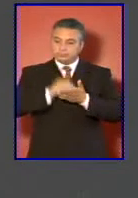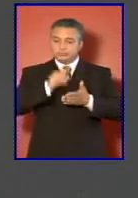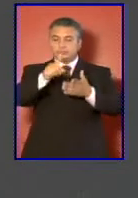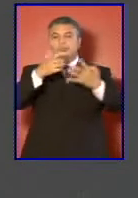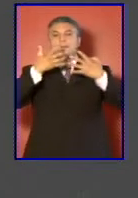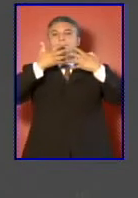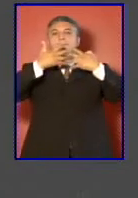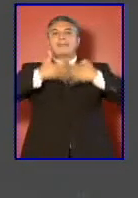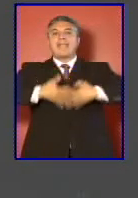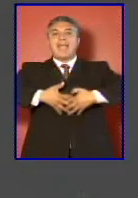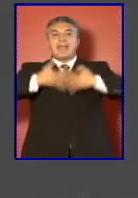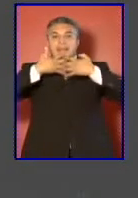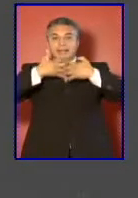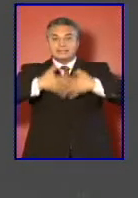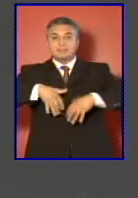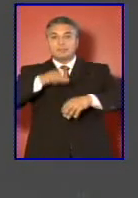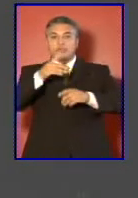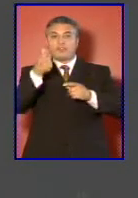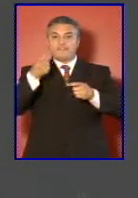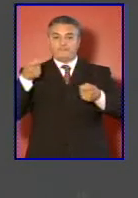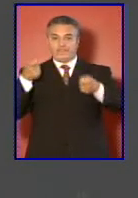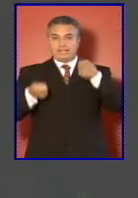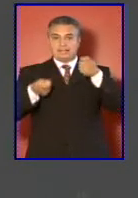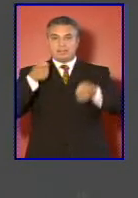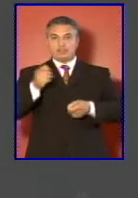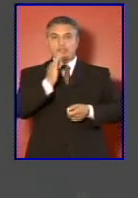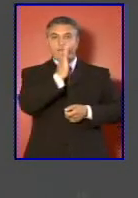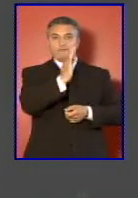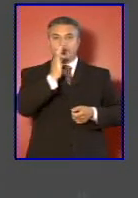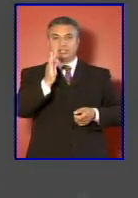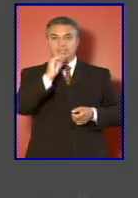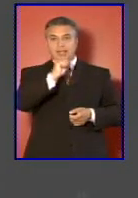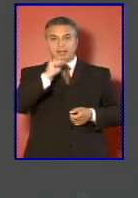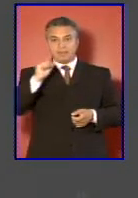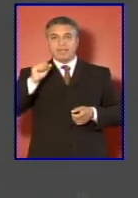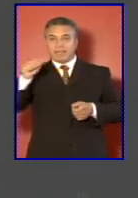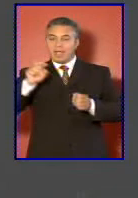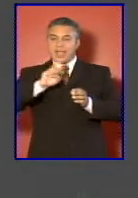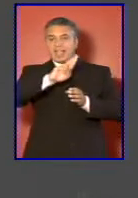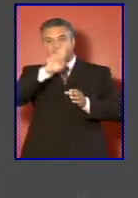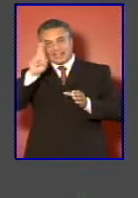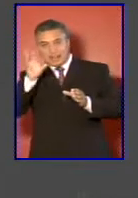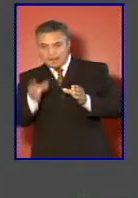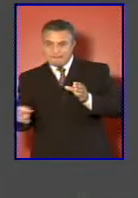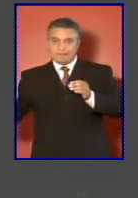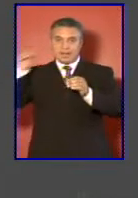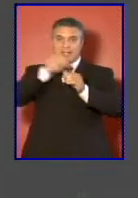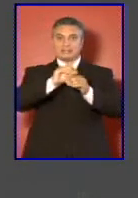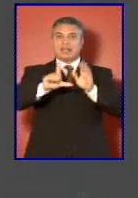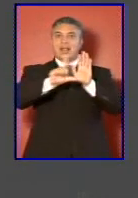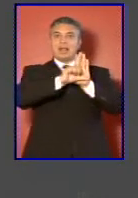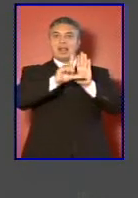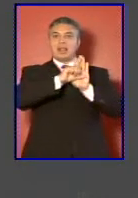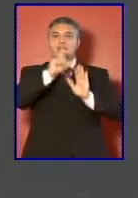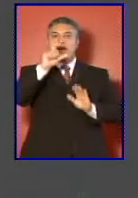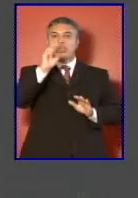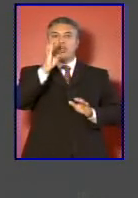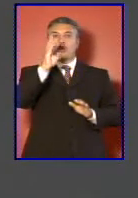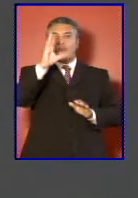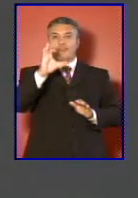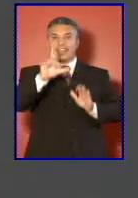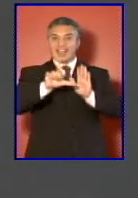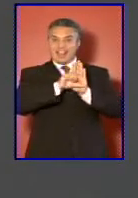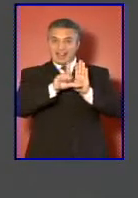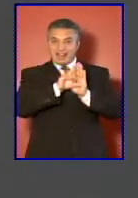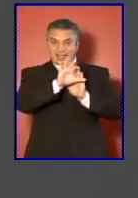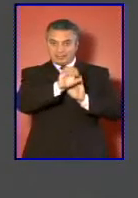financiamiento de las Fuerzas Armadas que reemplace la ley del cobre o la ley reservada del cobre